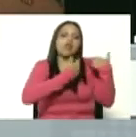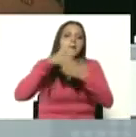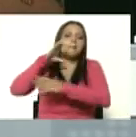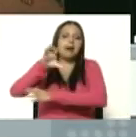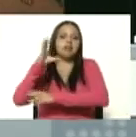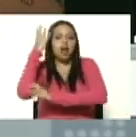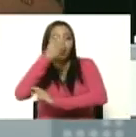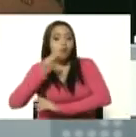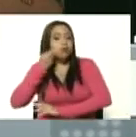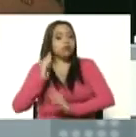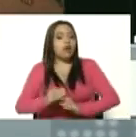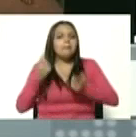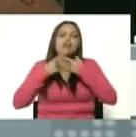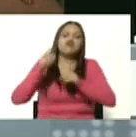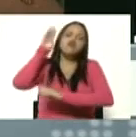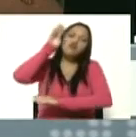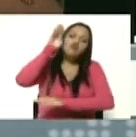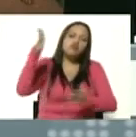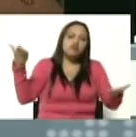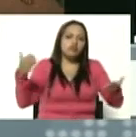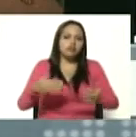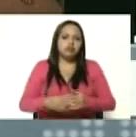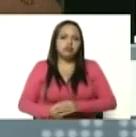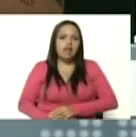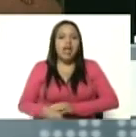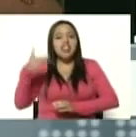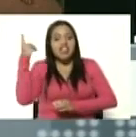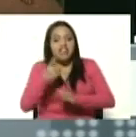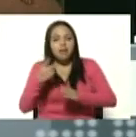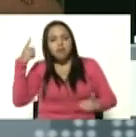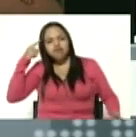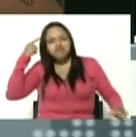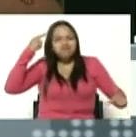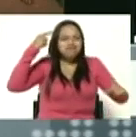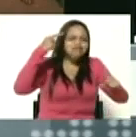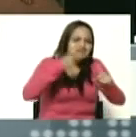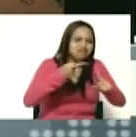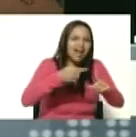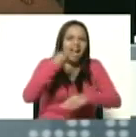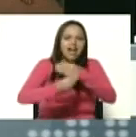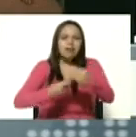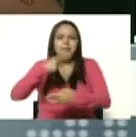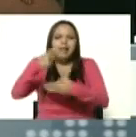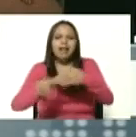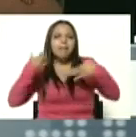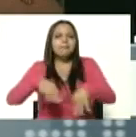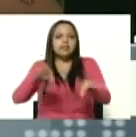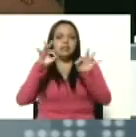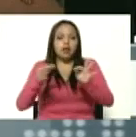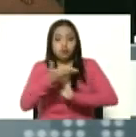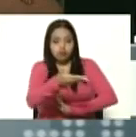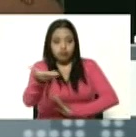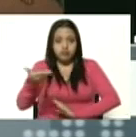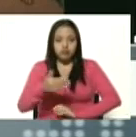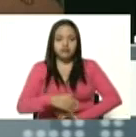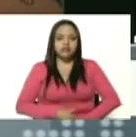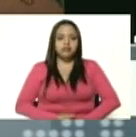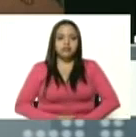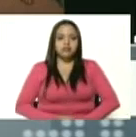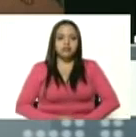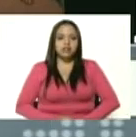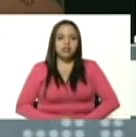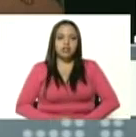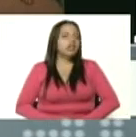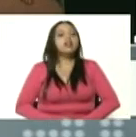y el futuro concentrémonos ahí hagamos planes especiales usted usted usted Félix Osorio rector de la